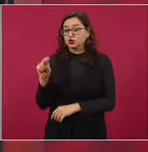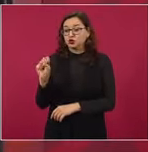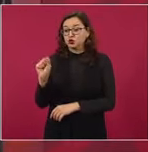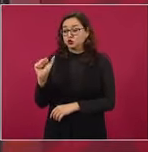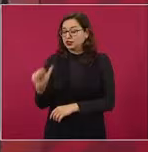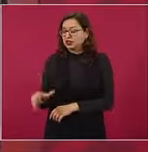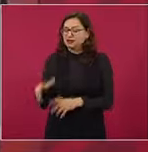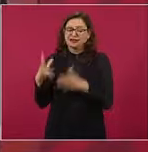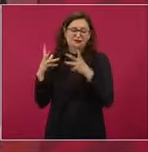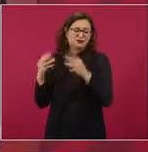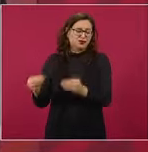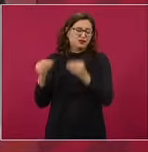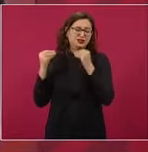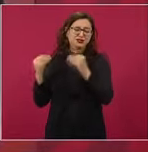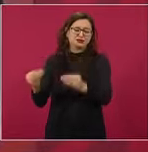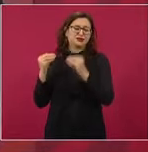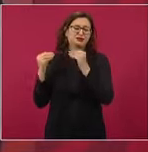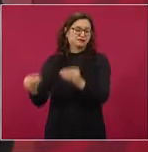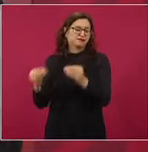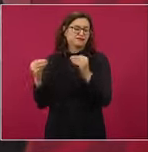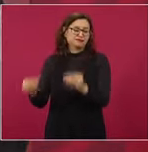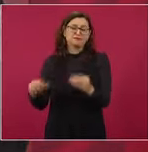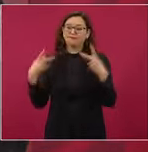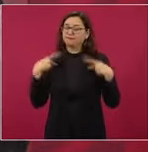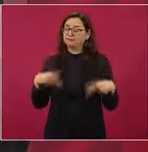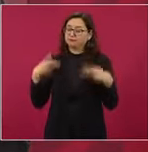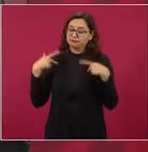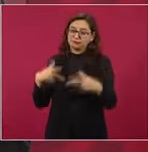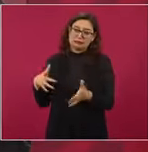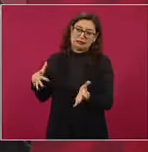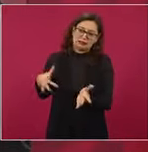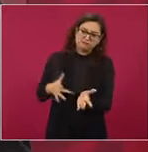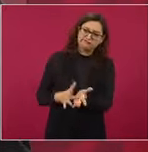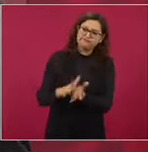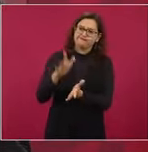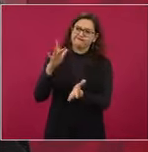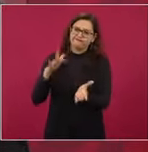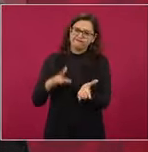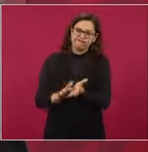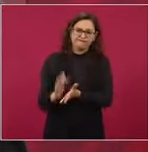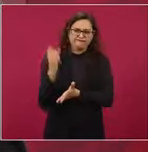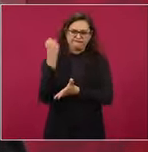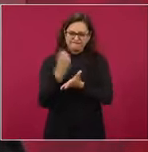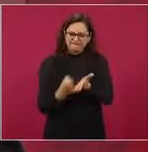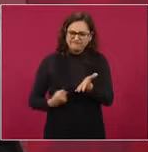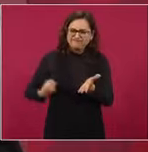muchos, muchos, muchos, muchos, muchos que han ayudado y